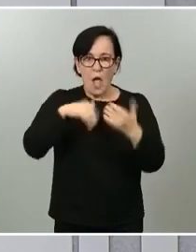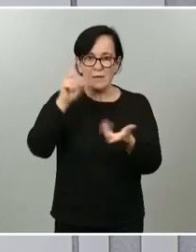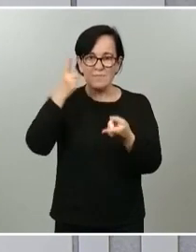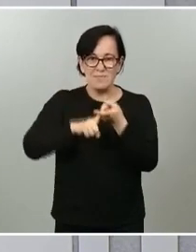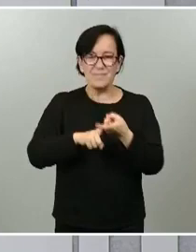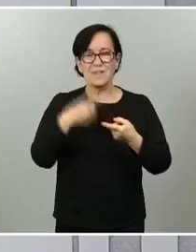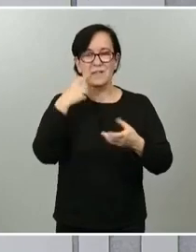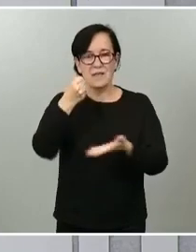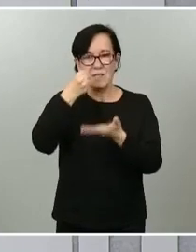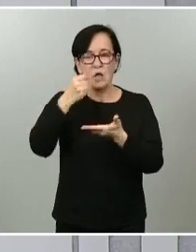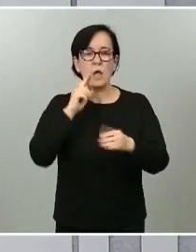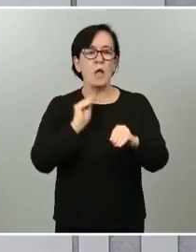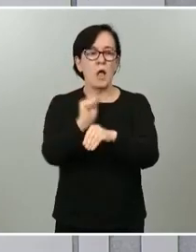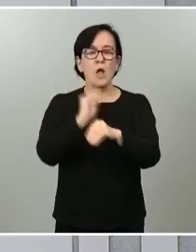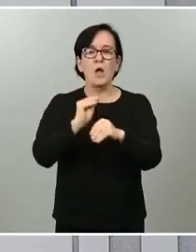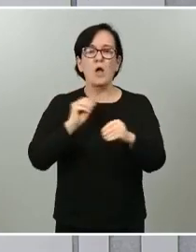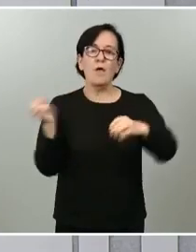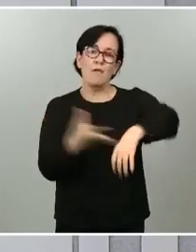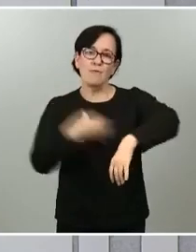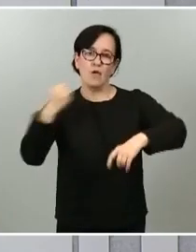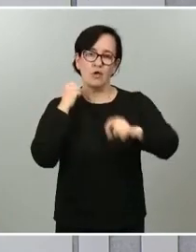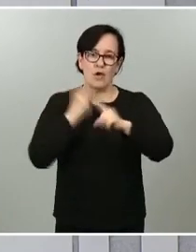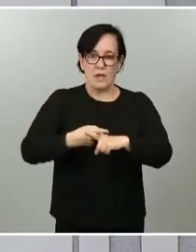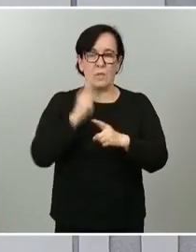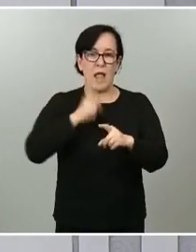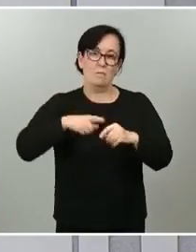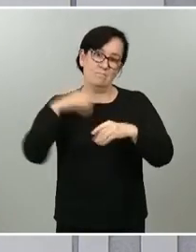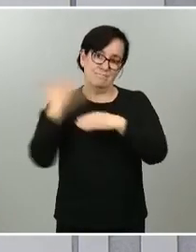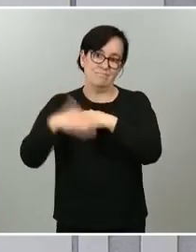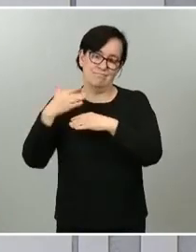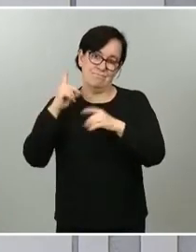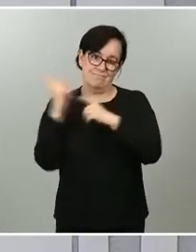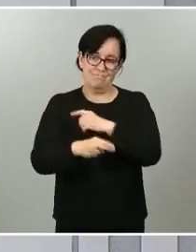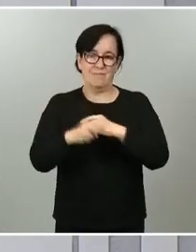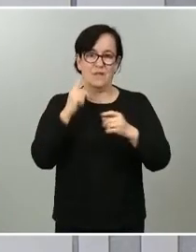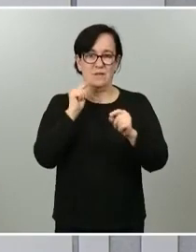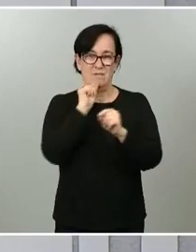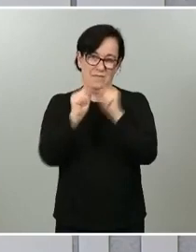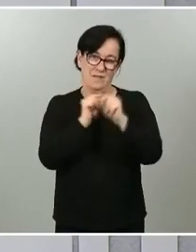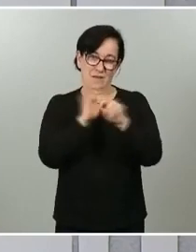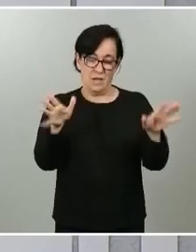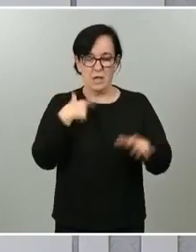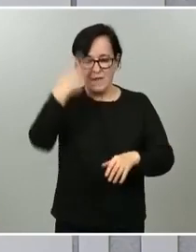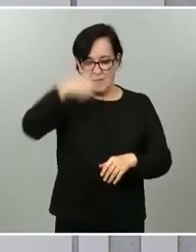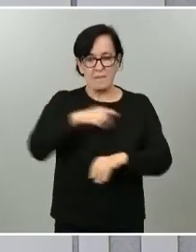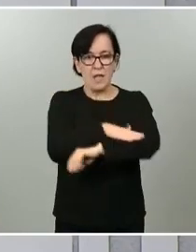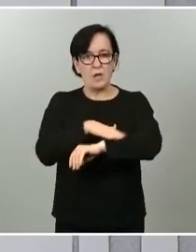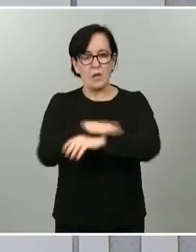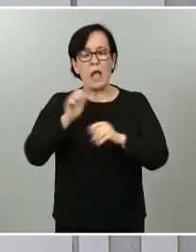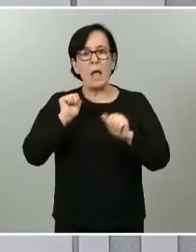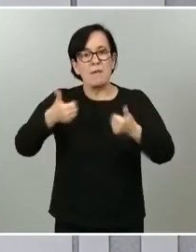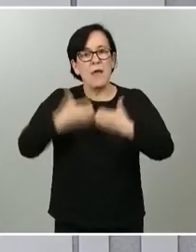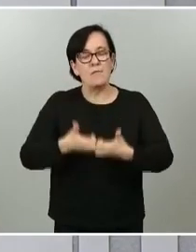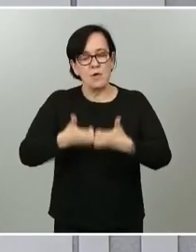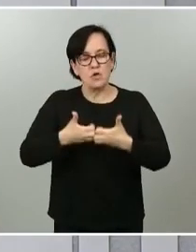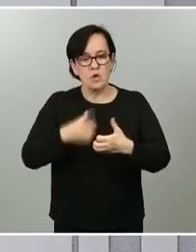extraordinarios para paliar los efectos de la pandemia. Saben que el Gobierno está trabajando en la puesta en marcha de un